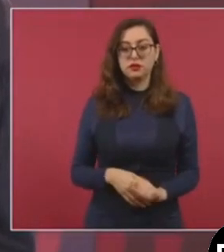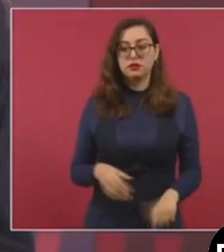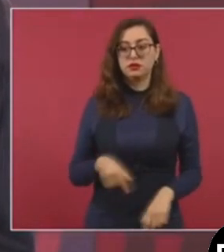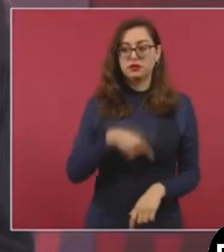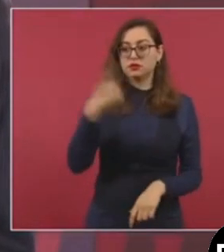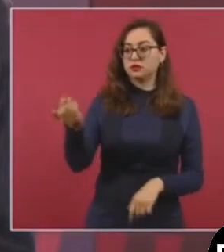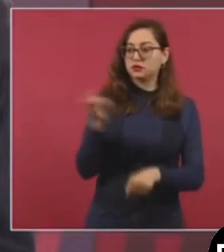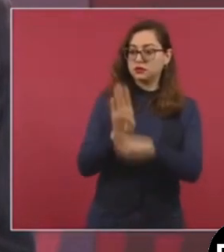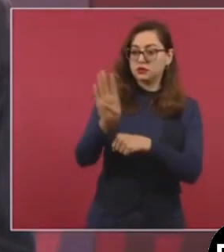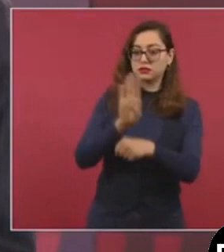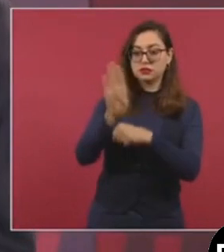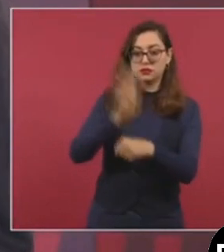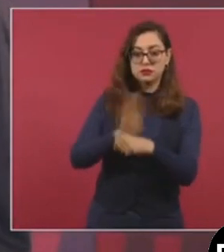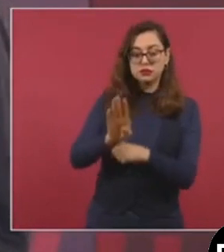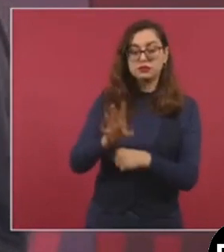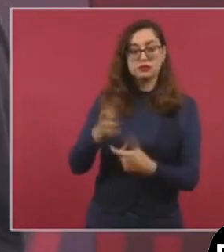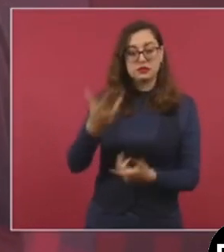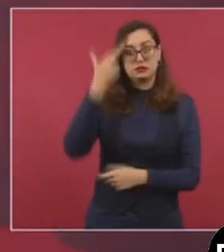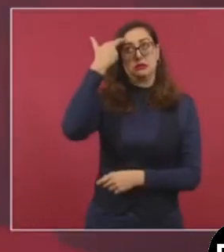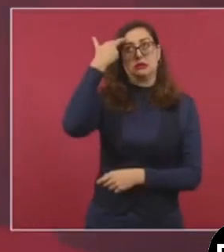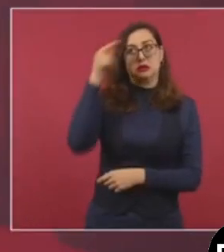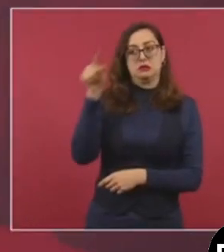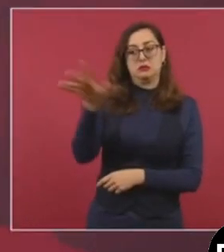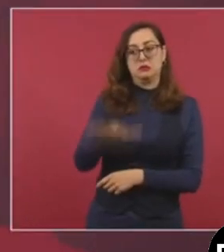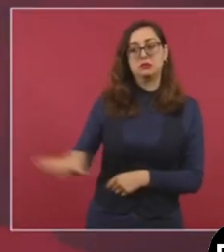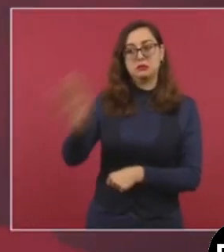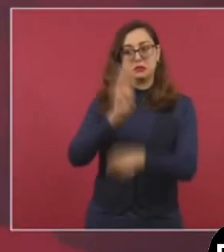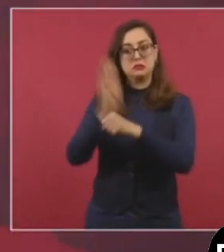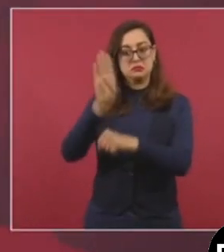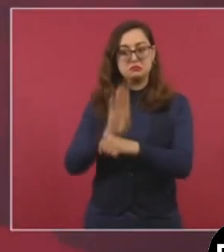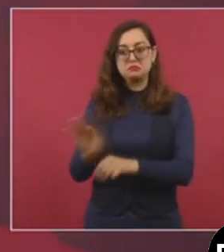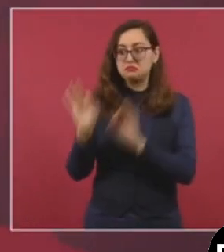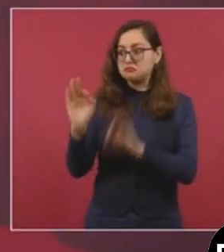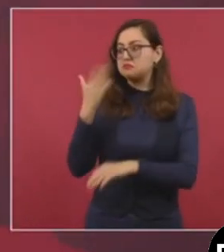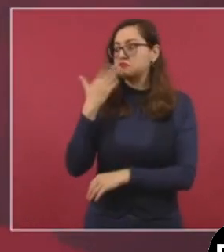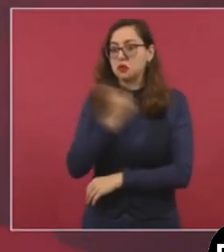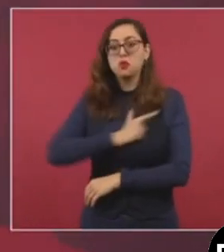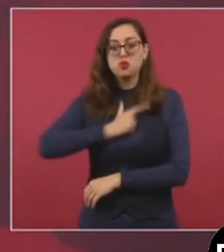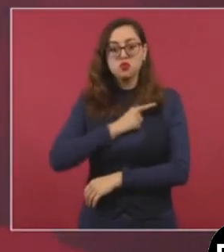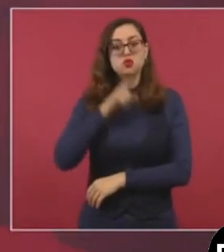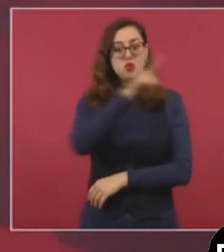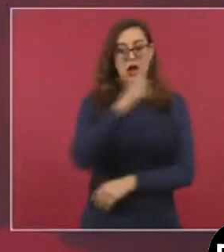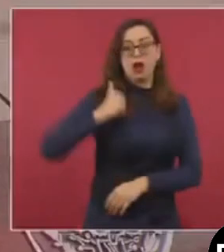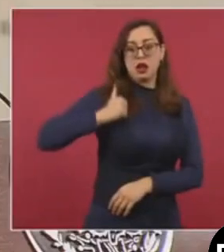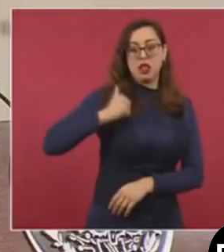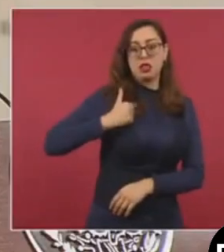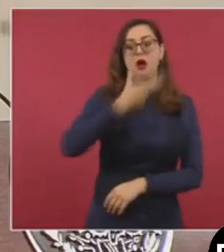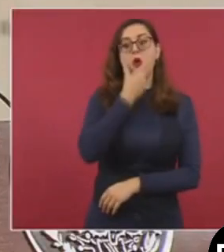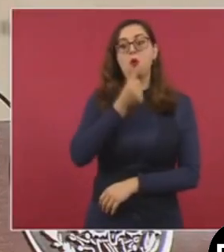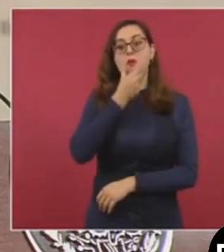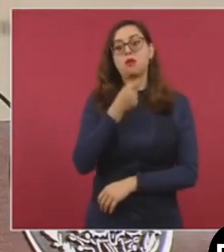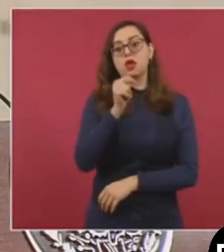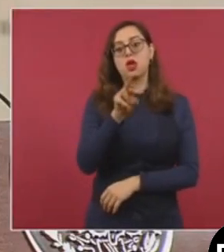también me dio mucho gusto de cómo el primer ministro Trudeau también se pronunció